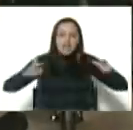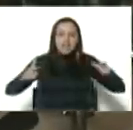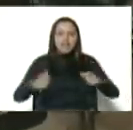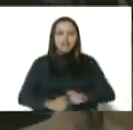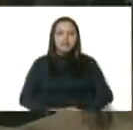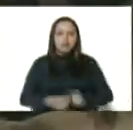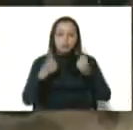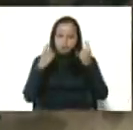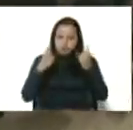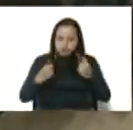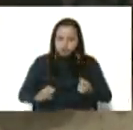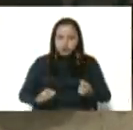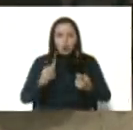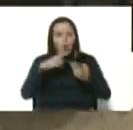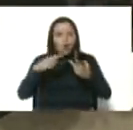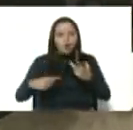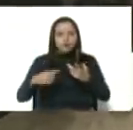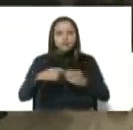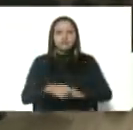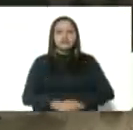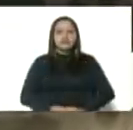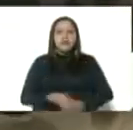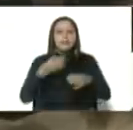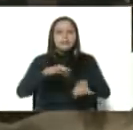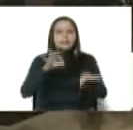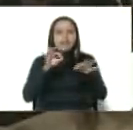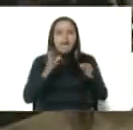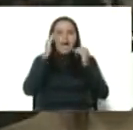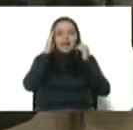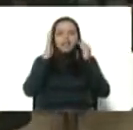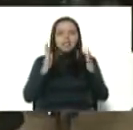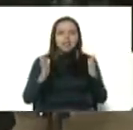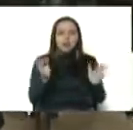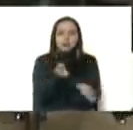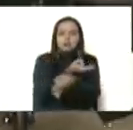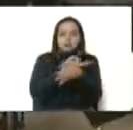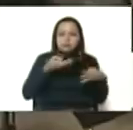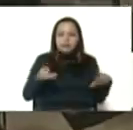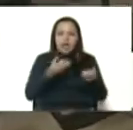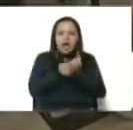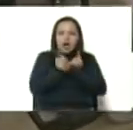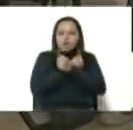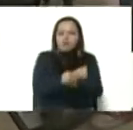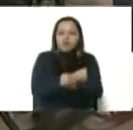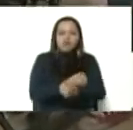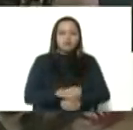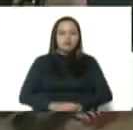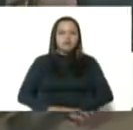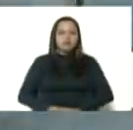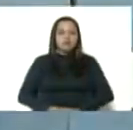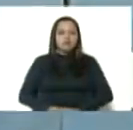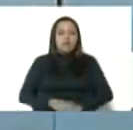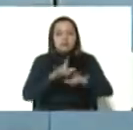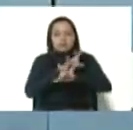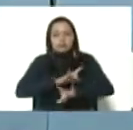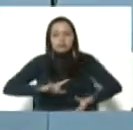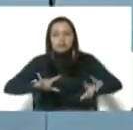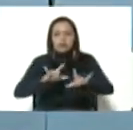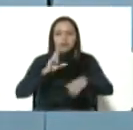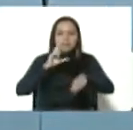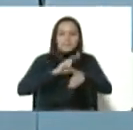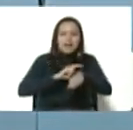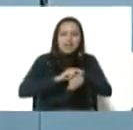otras especialidades, también van a ser atendidas con la calidad, con el amor y con el cariño de nuestros